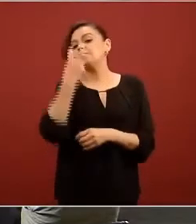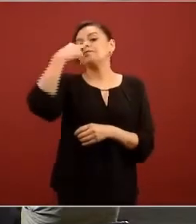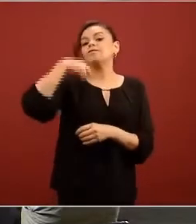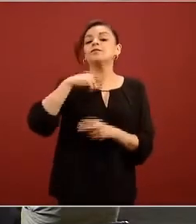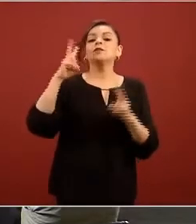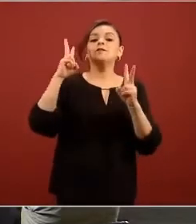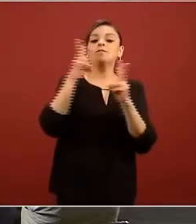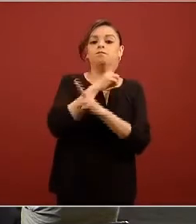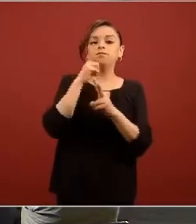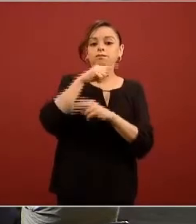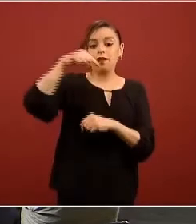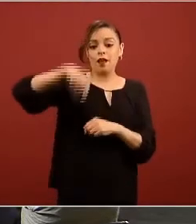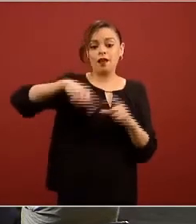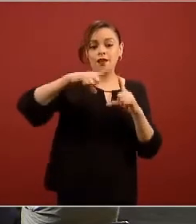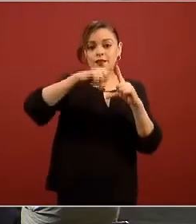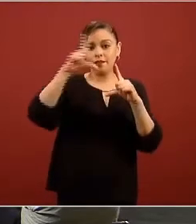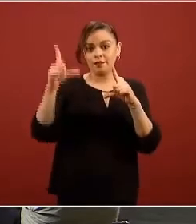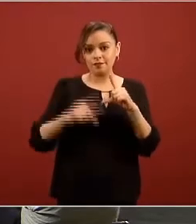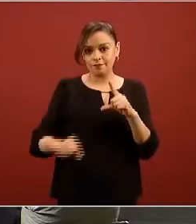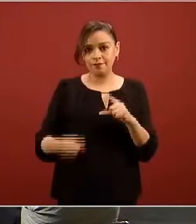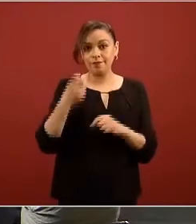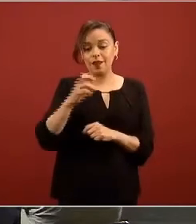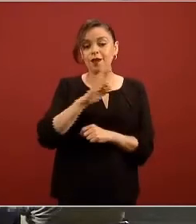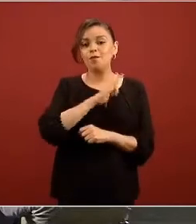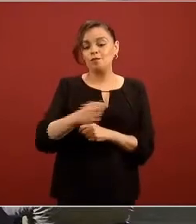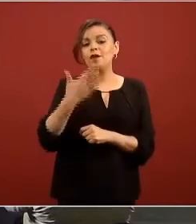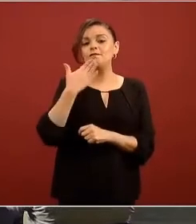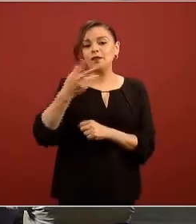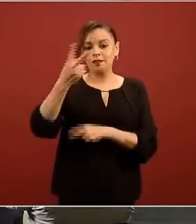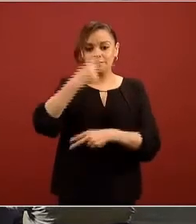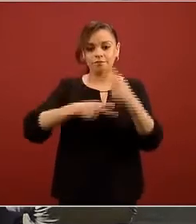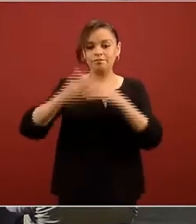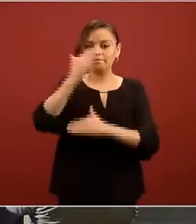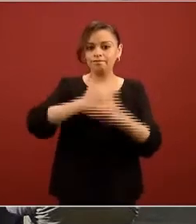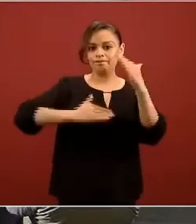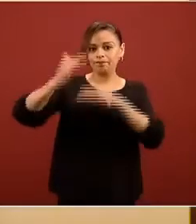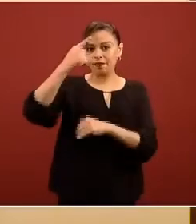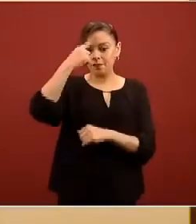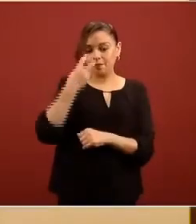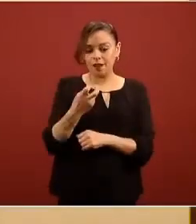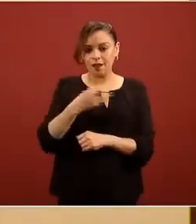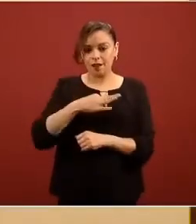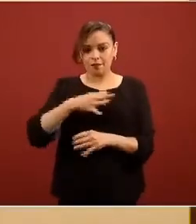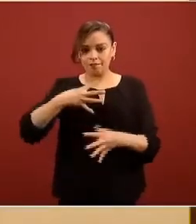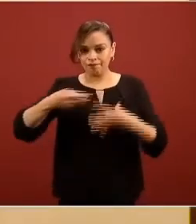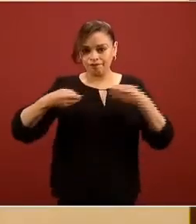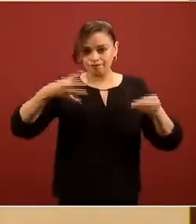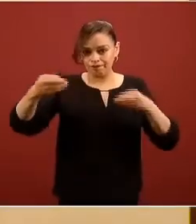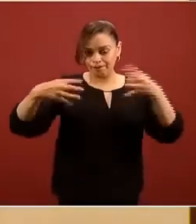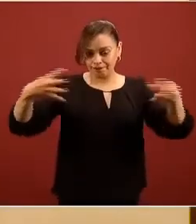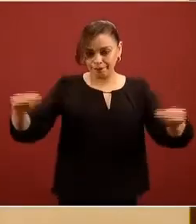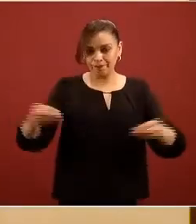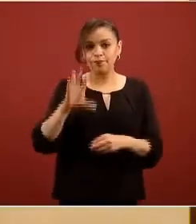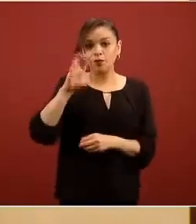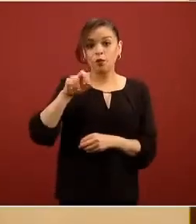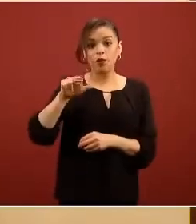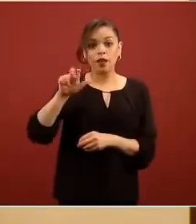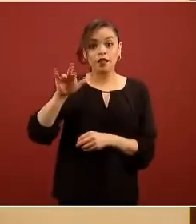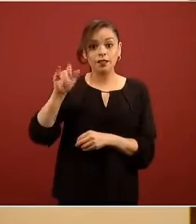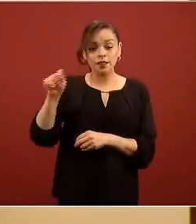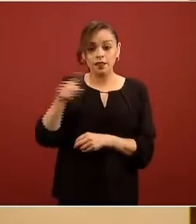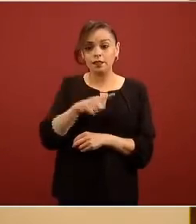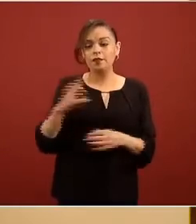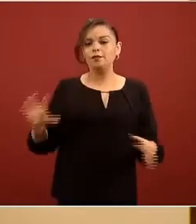enfrentar esta epidemia este es un ecosistema de innovación emergente que el CONACYT en esta alianza muy estrecha con la